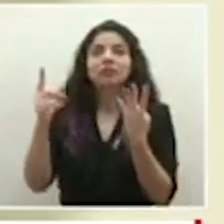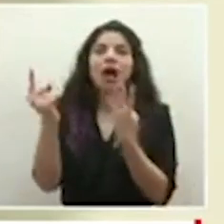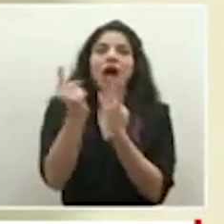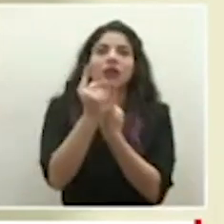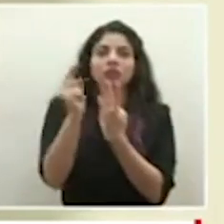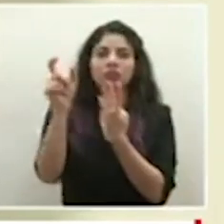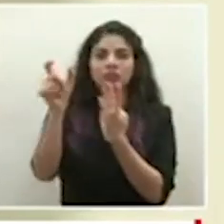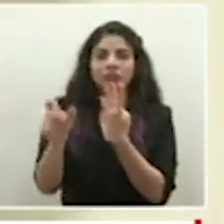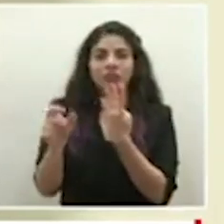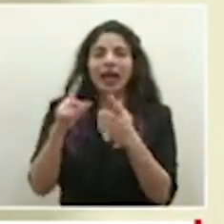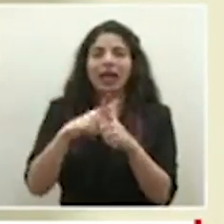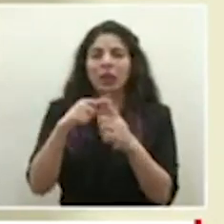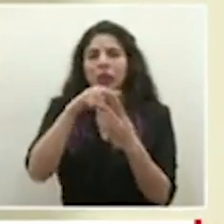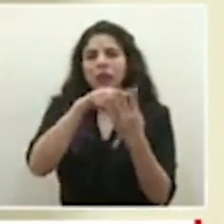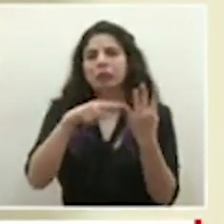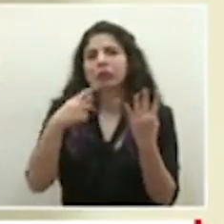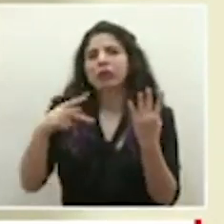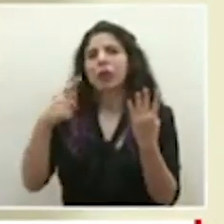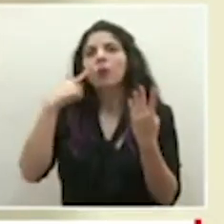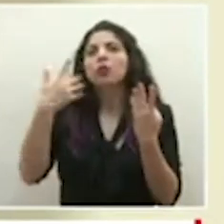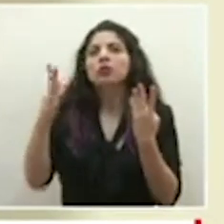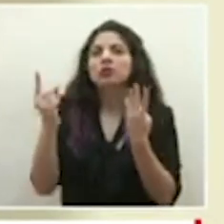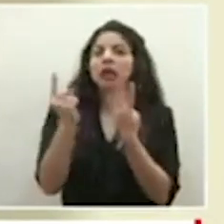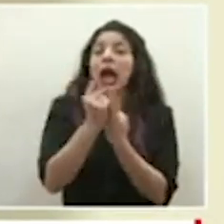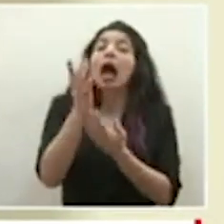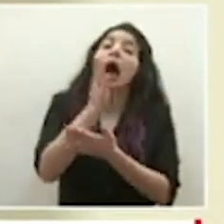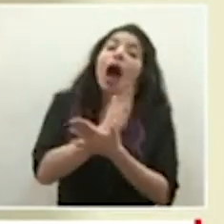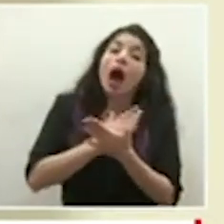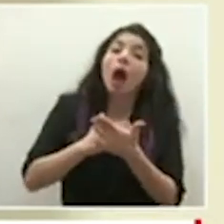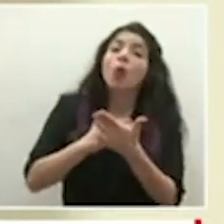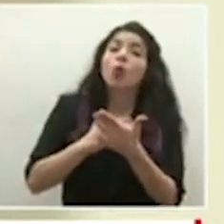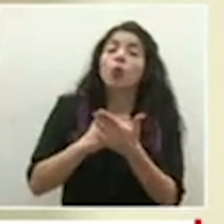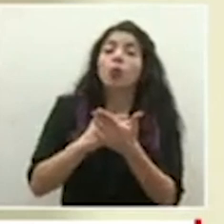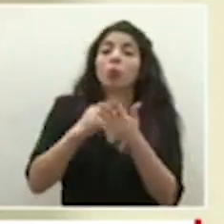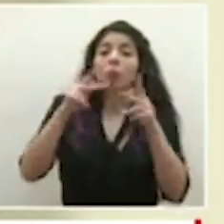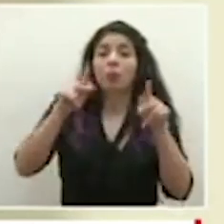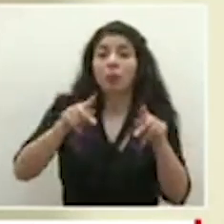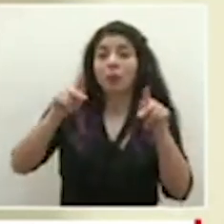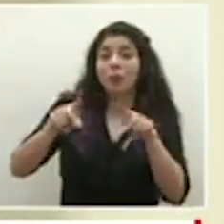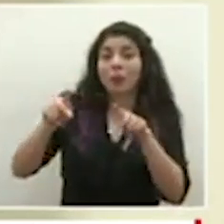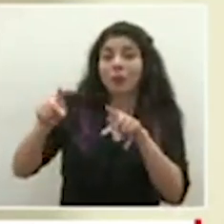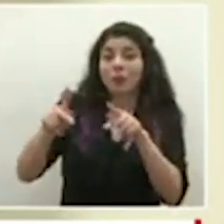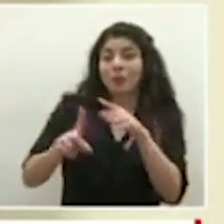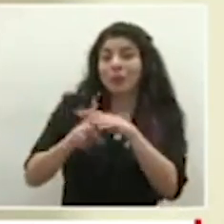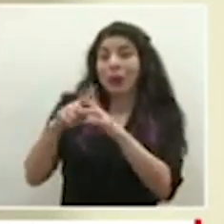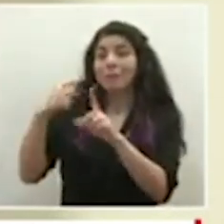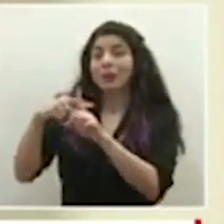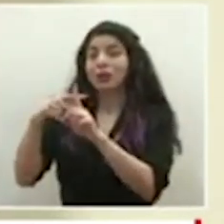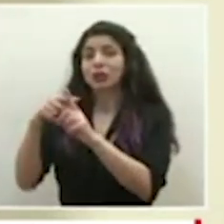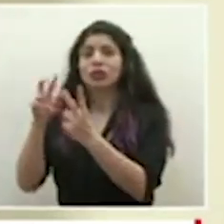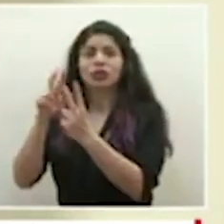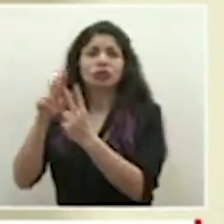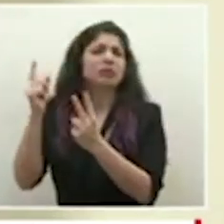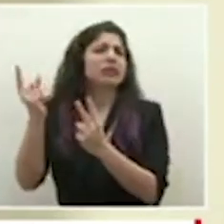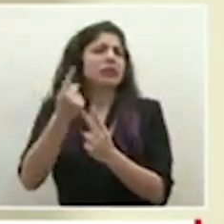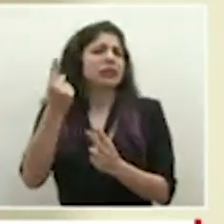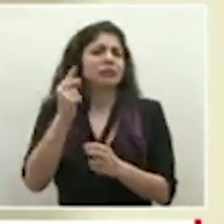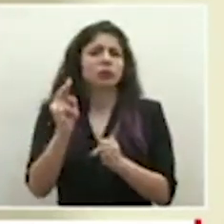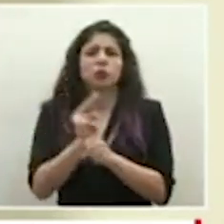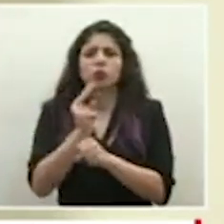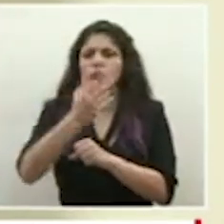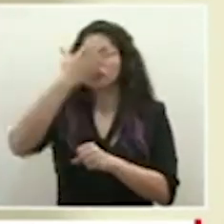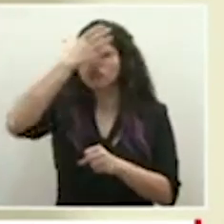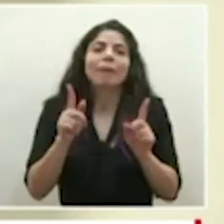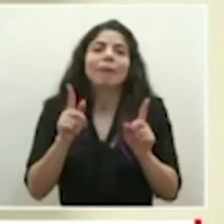había algún grado de exposición, aunque las personas que dieron positivo siempre estuvieron utilizando